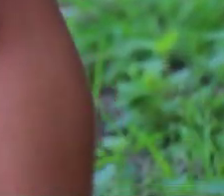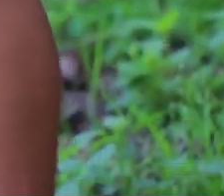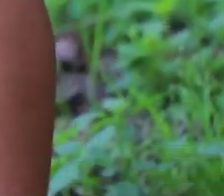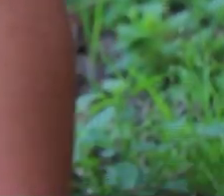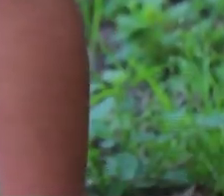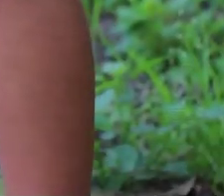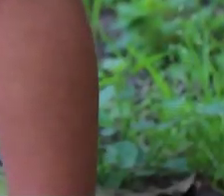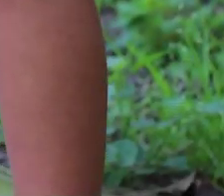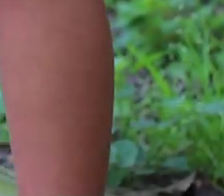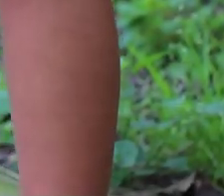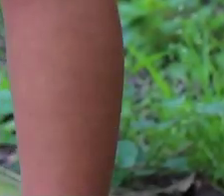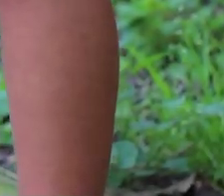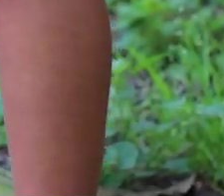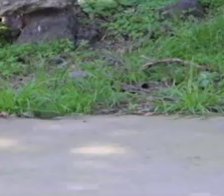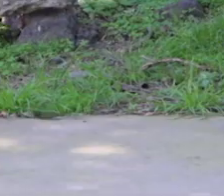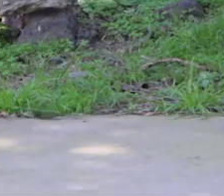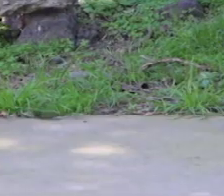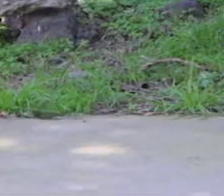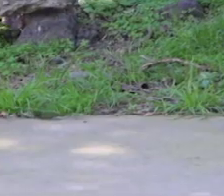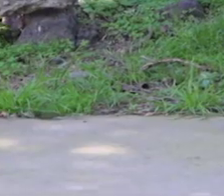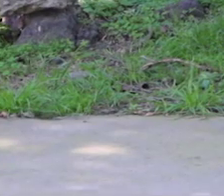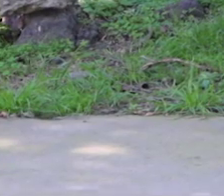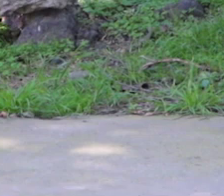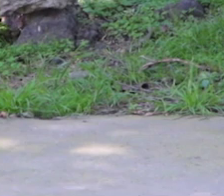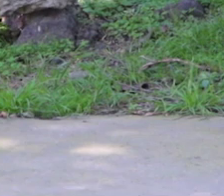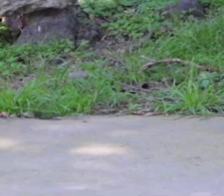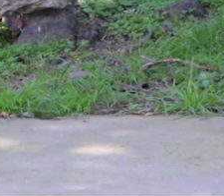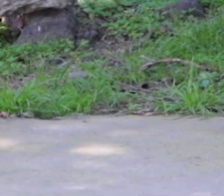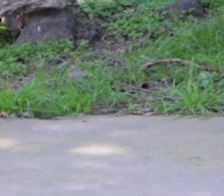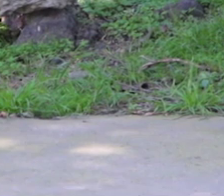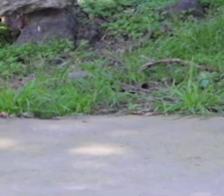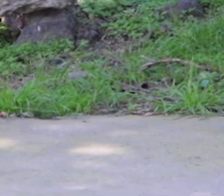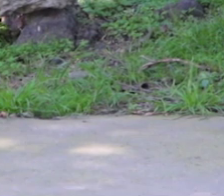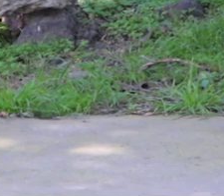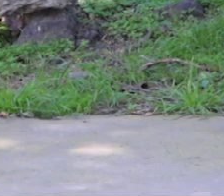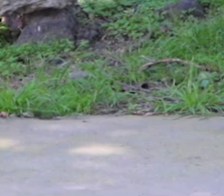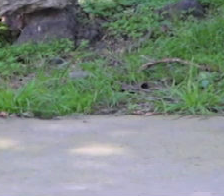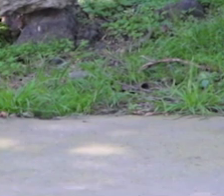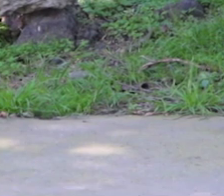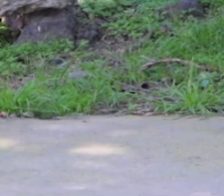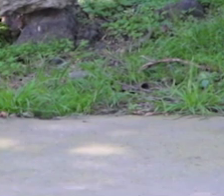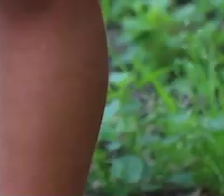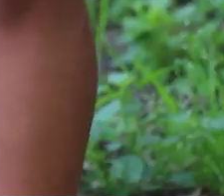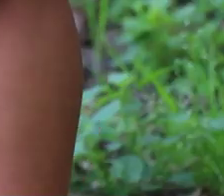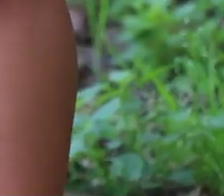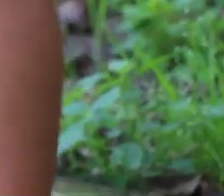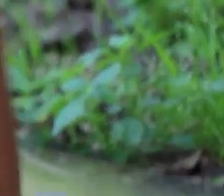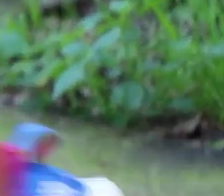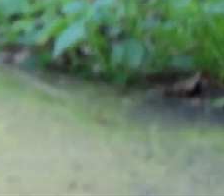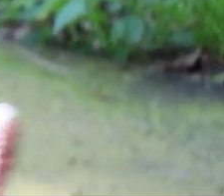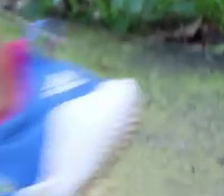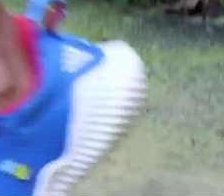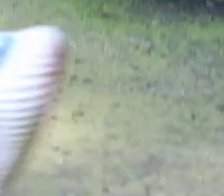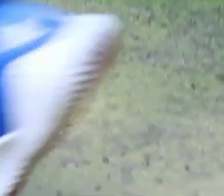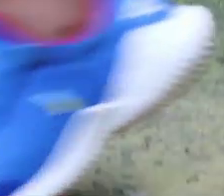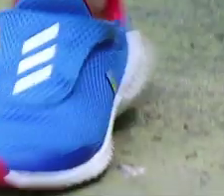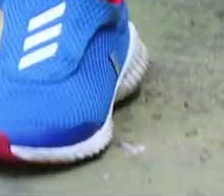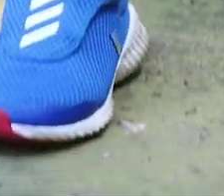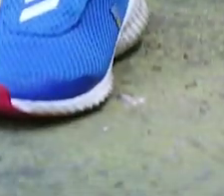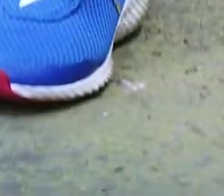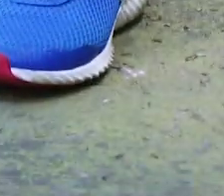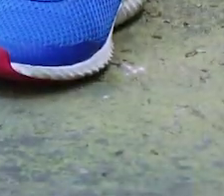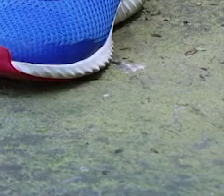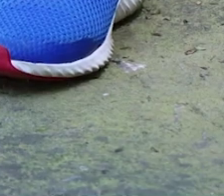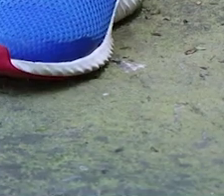Nuevamente. Bien. Exacto. Paramos. Descansamos. Respiramos. Acuérdense de